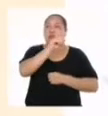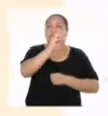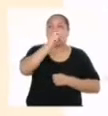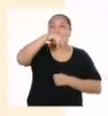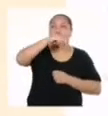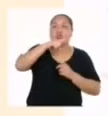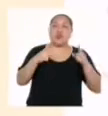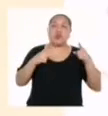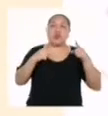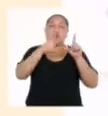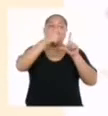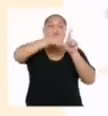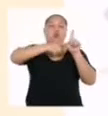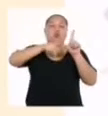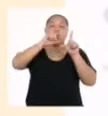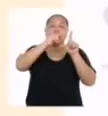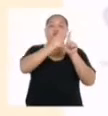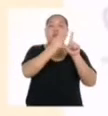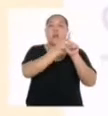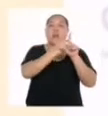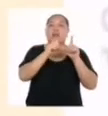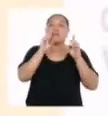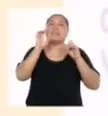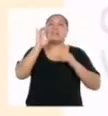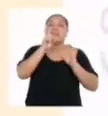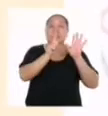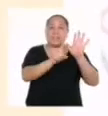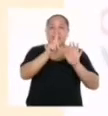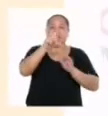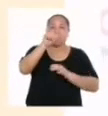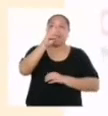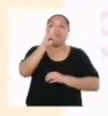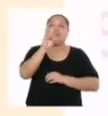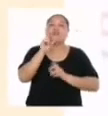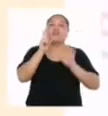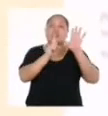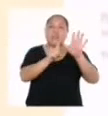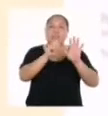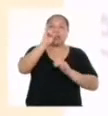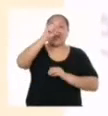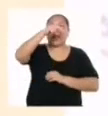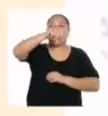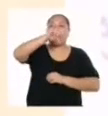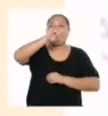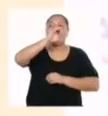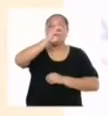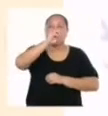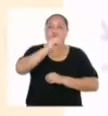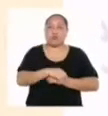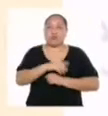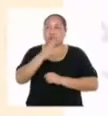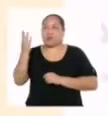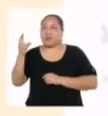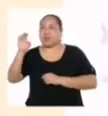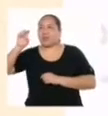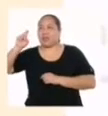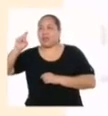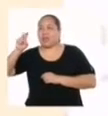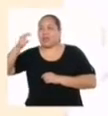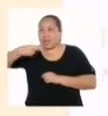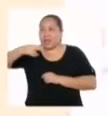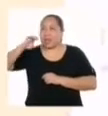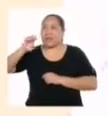significa ángulo. Así que hablamos de un polígono de seis lados y seis ángulos. Por otro lado, en hexahedro,